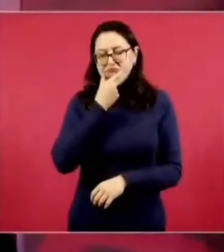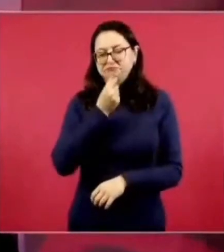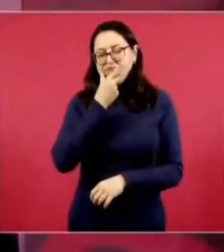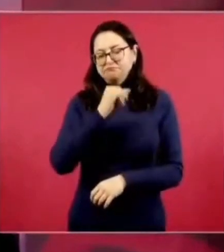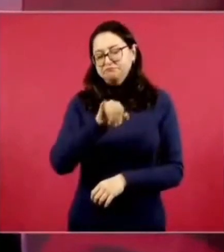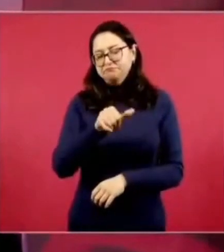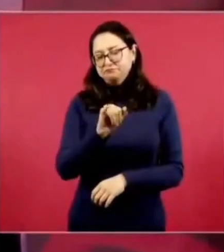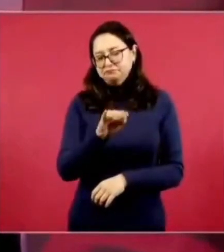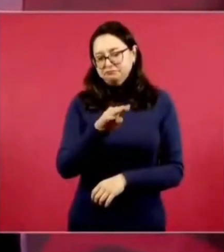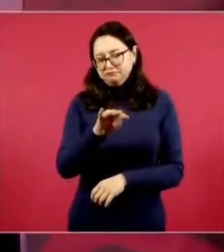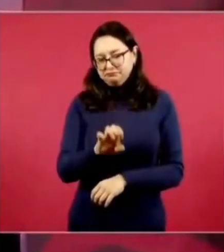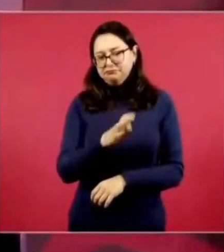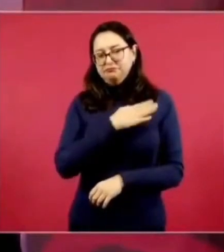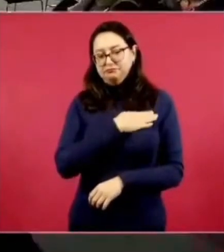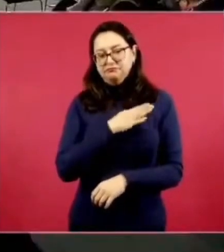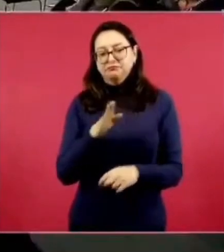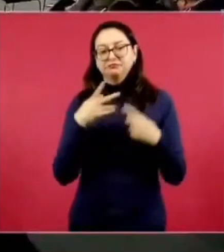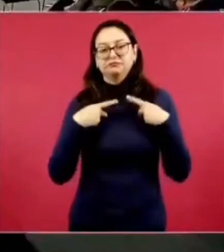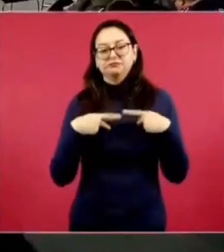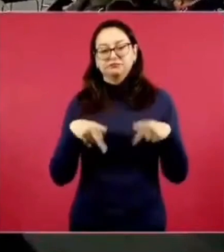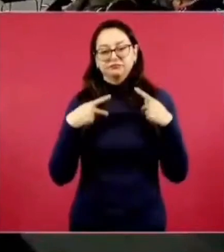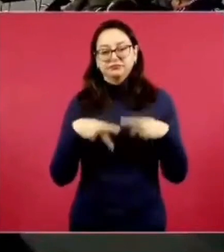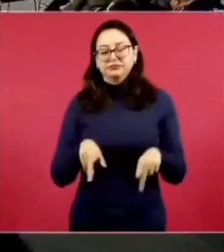muy buena persona este